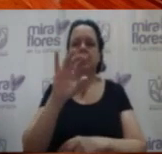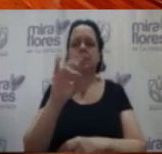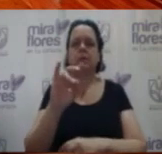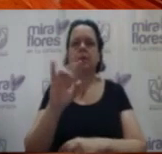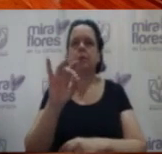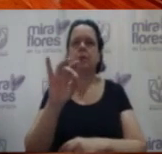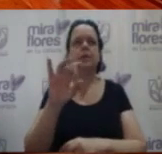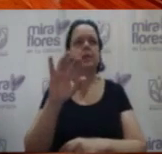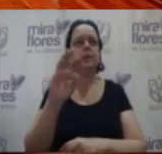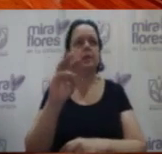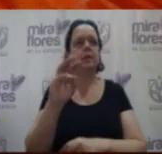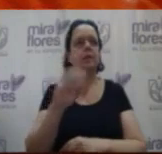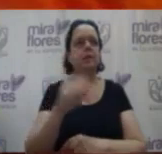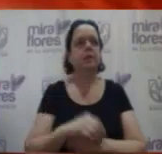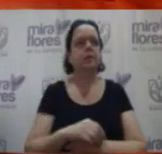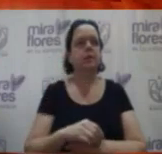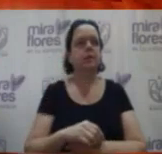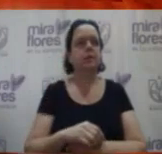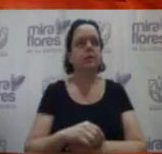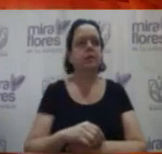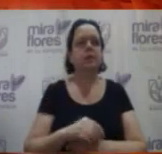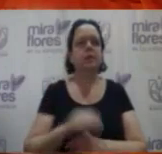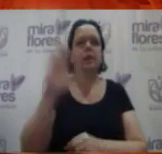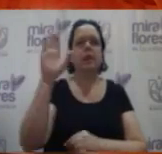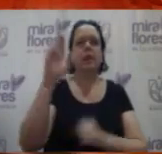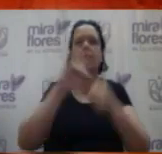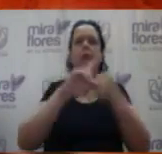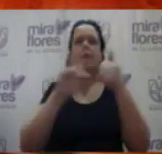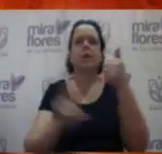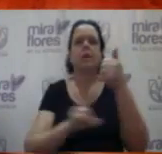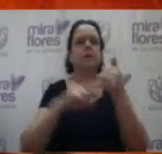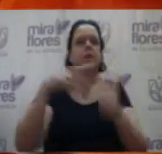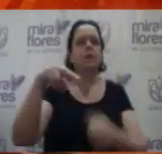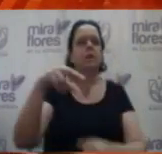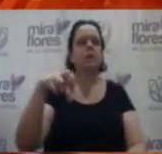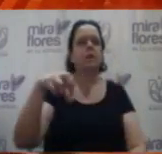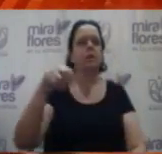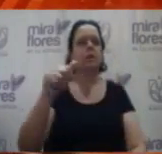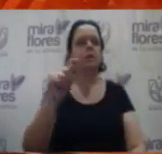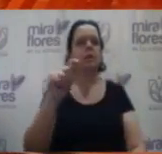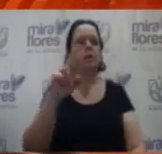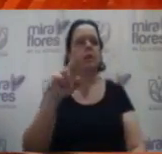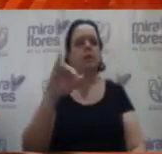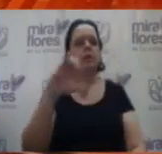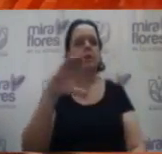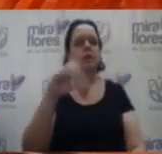¿Al debate? Ok, la regidora Patricia del Río de Olavide, por favor.